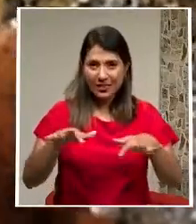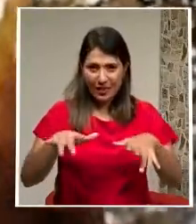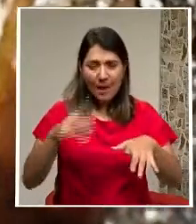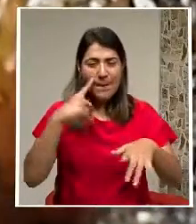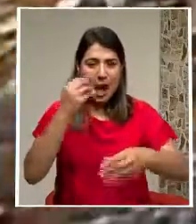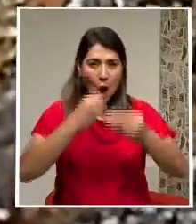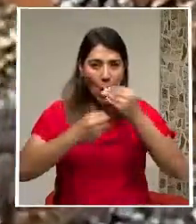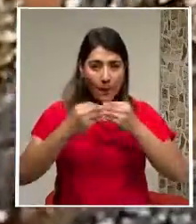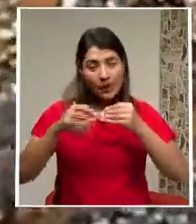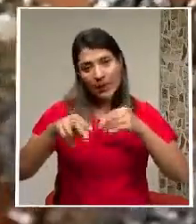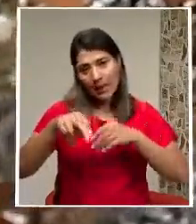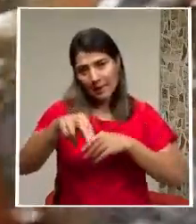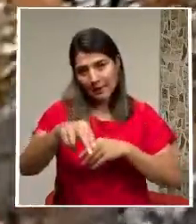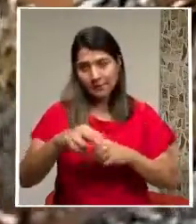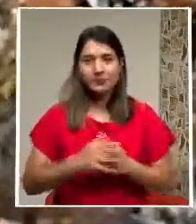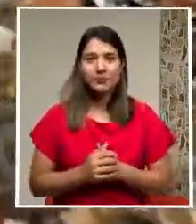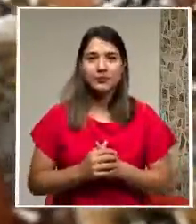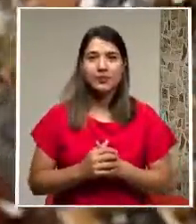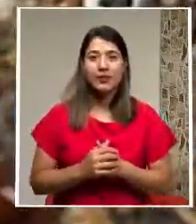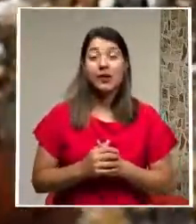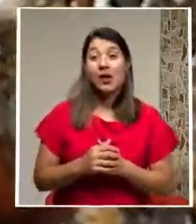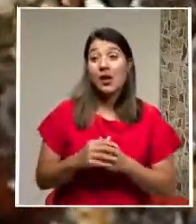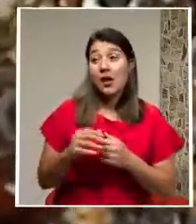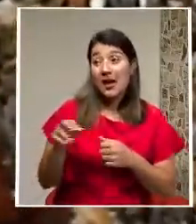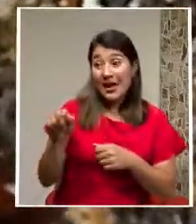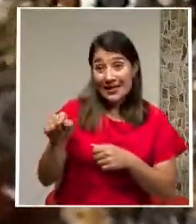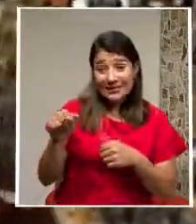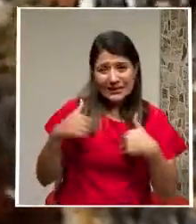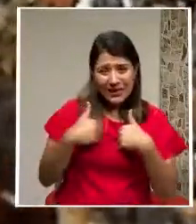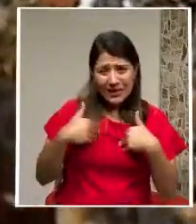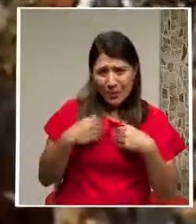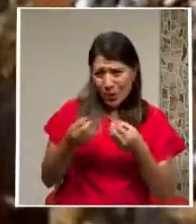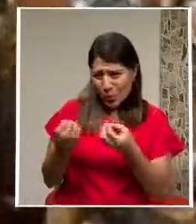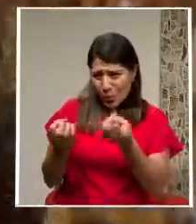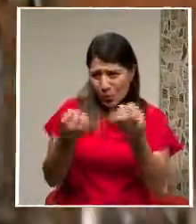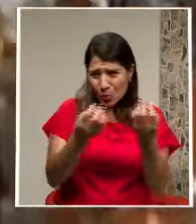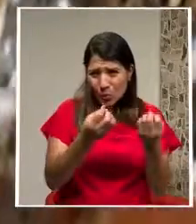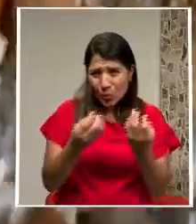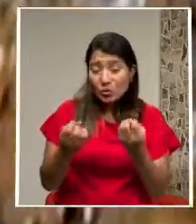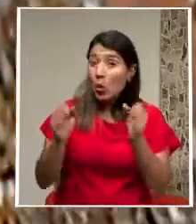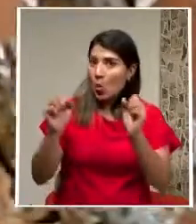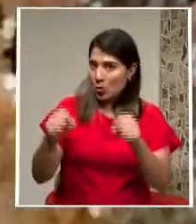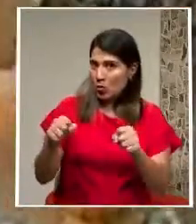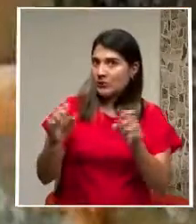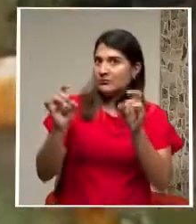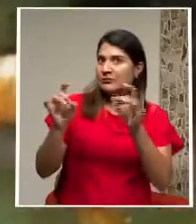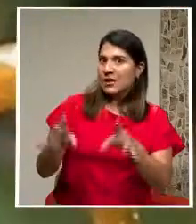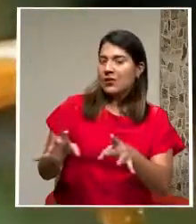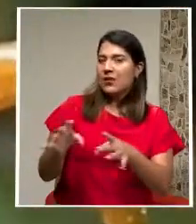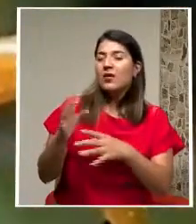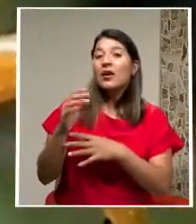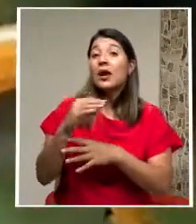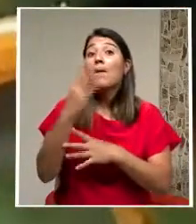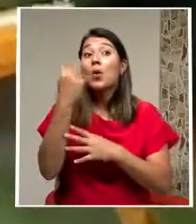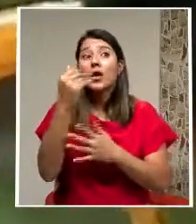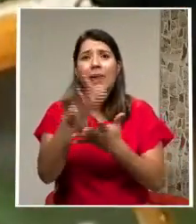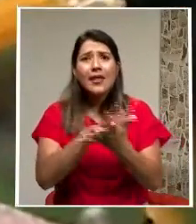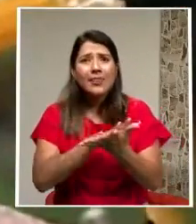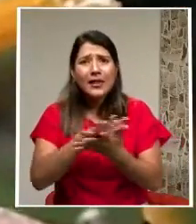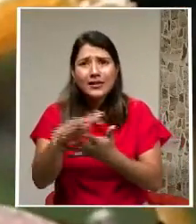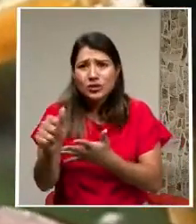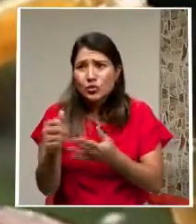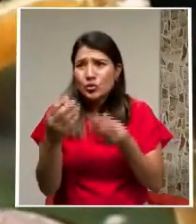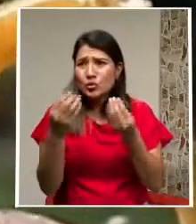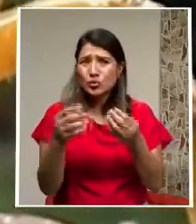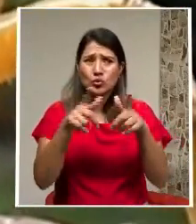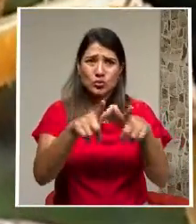Y caminar Las plagas De saltamontes Pueden ser devastadoras Pues se reúnen En grandes enjambres Y destruyen Campos